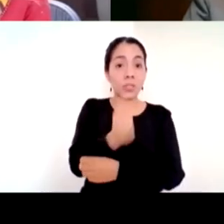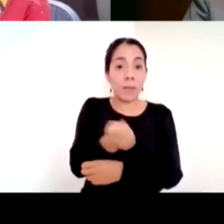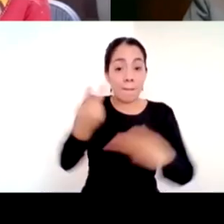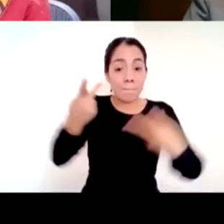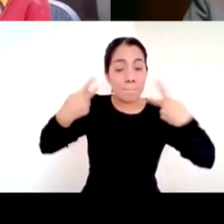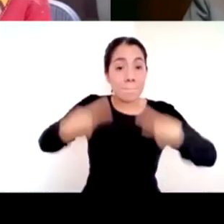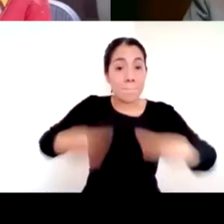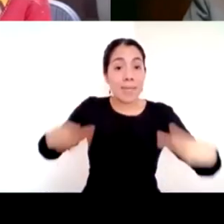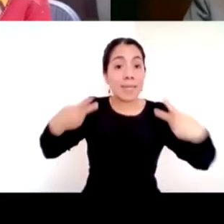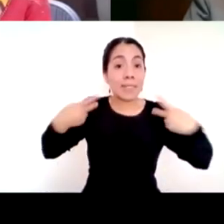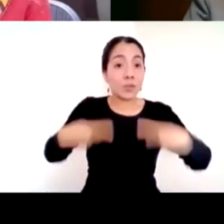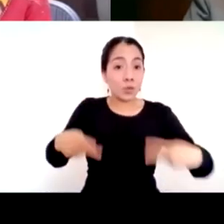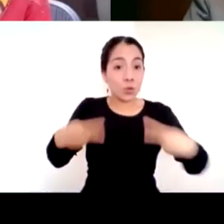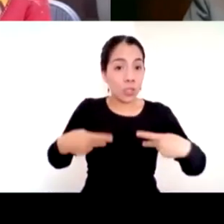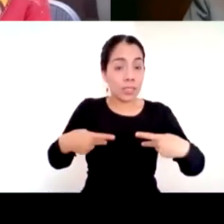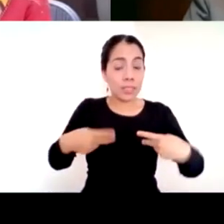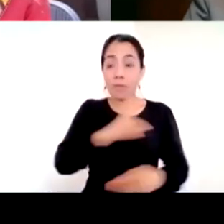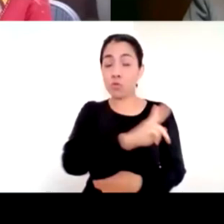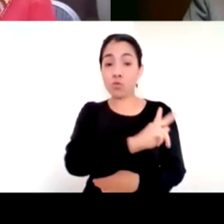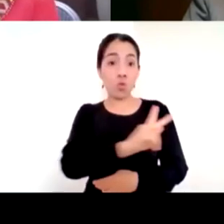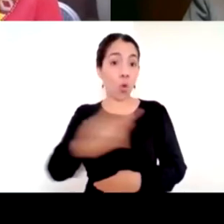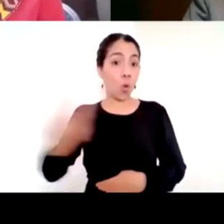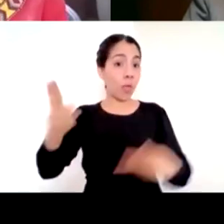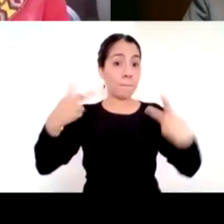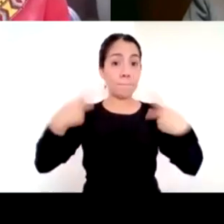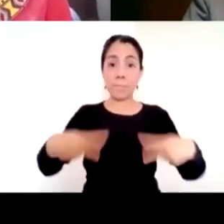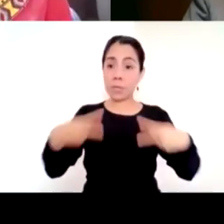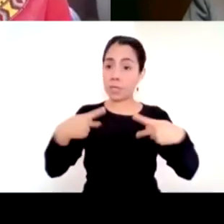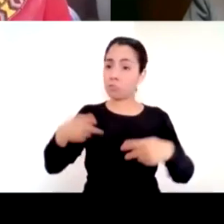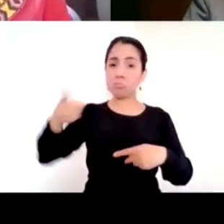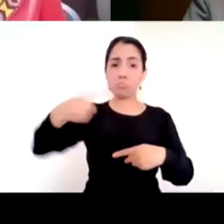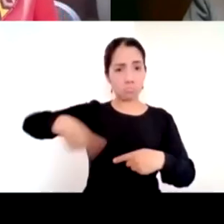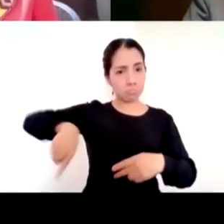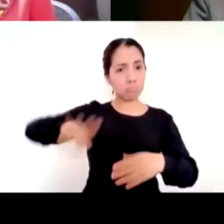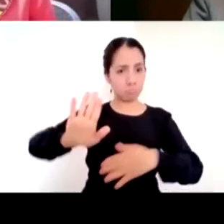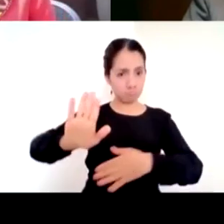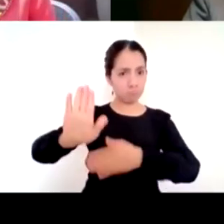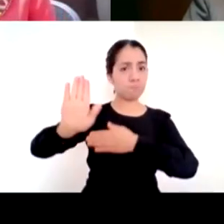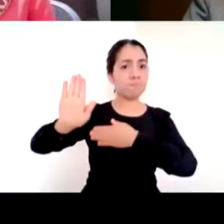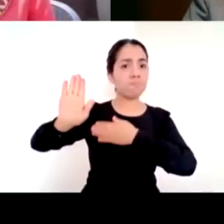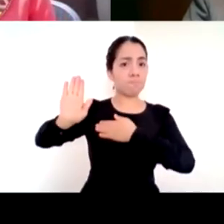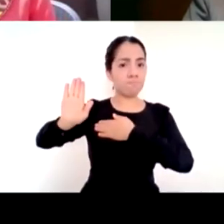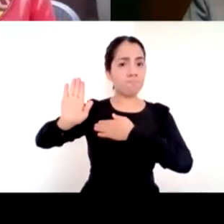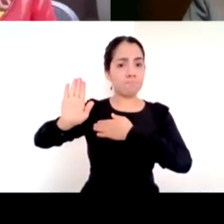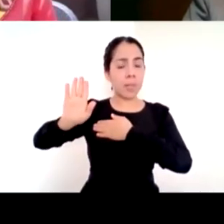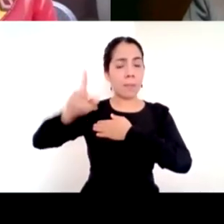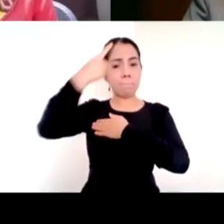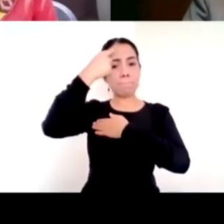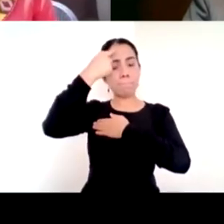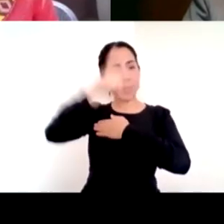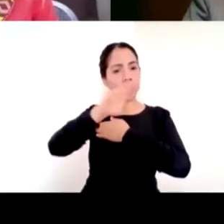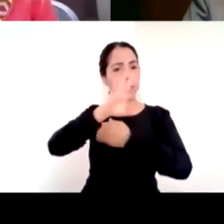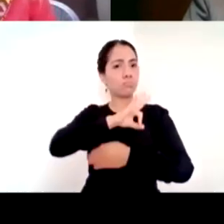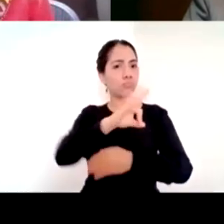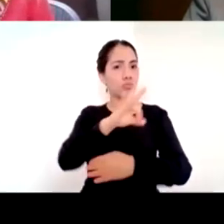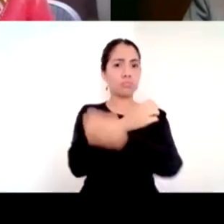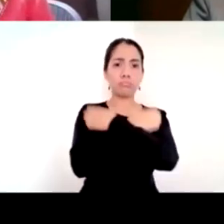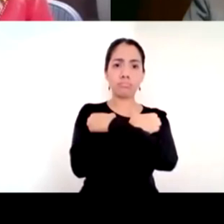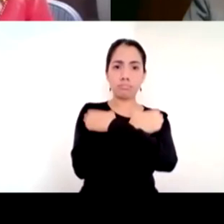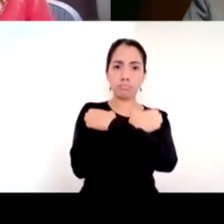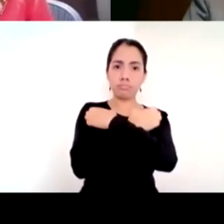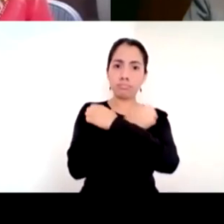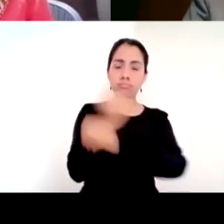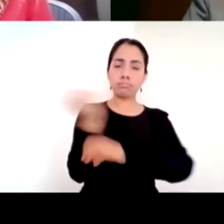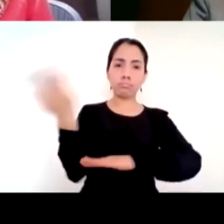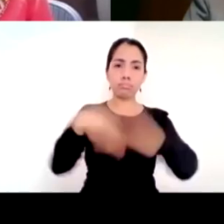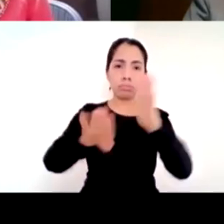educación. Yo quiero señalar, en la experiencia de la Ciudad de México, pero creo que es en todo el país, la gran generosidad de maestras